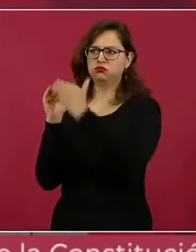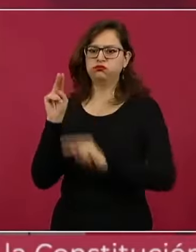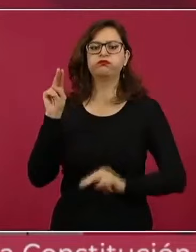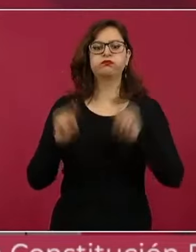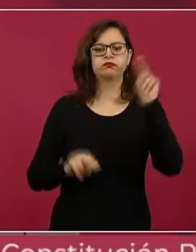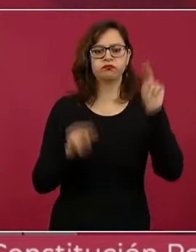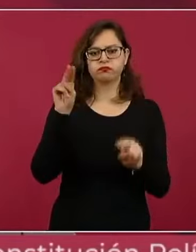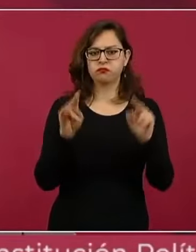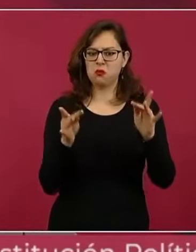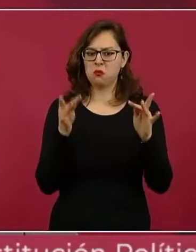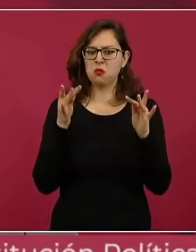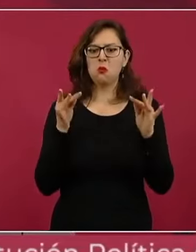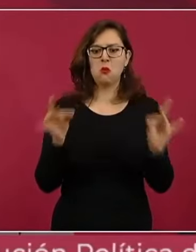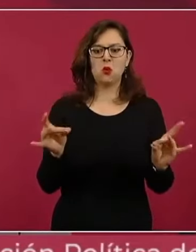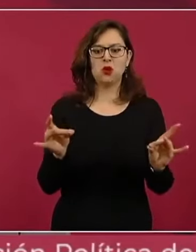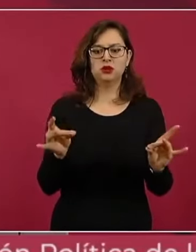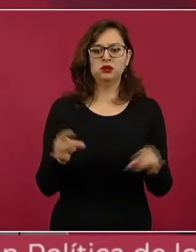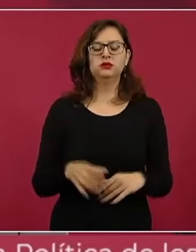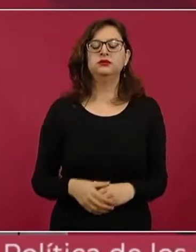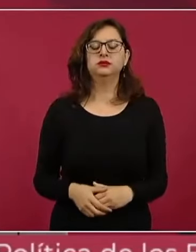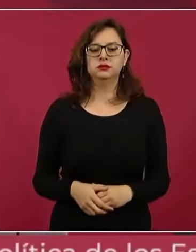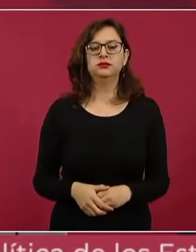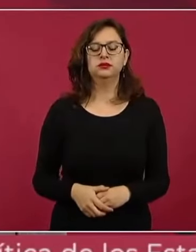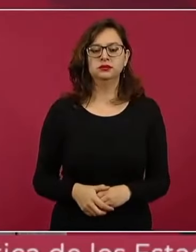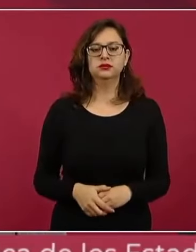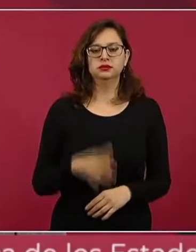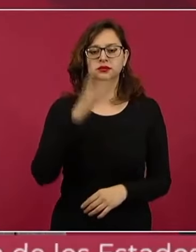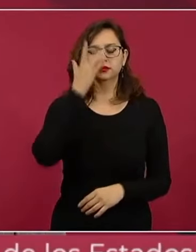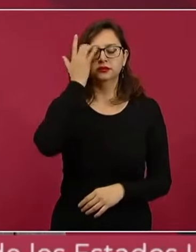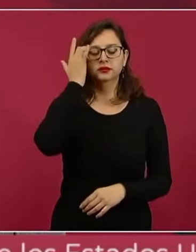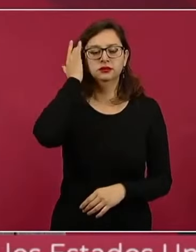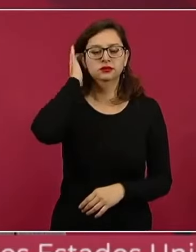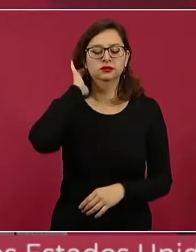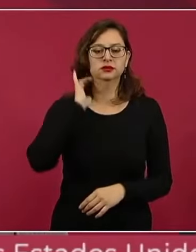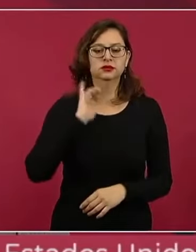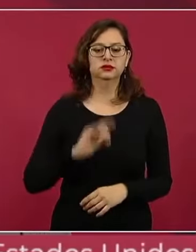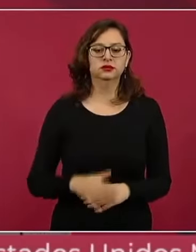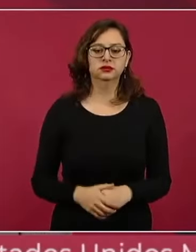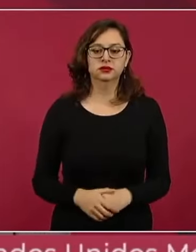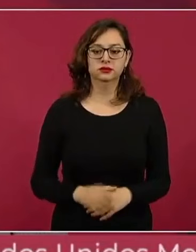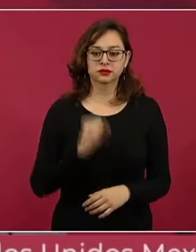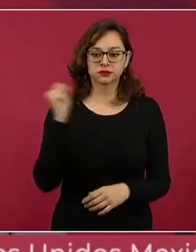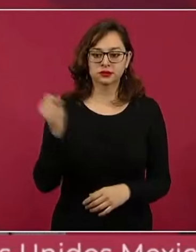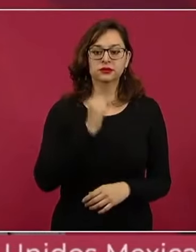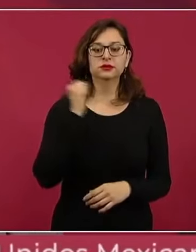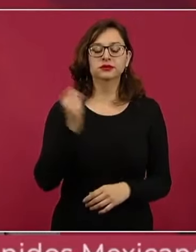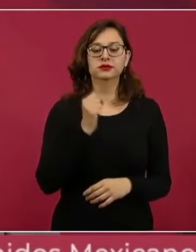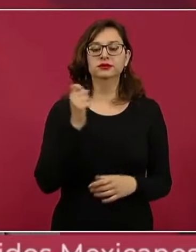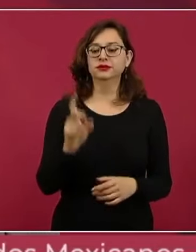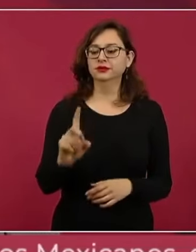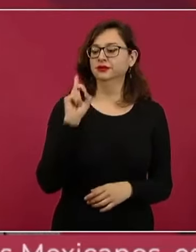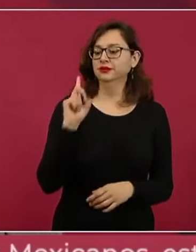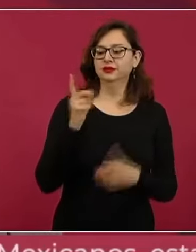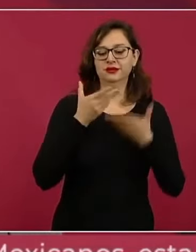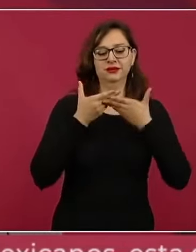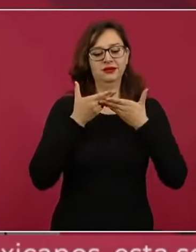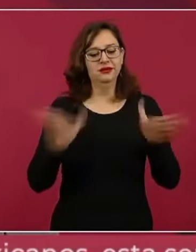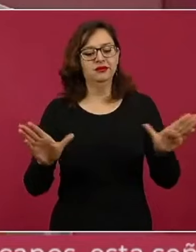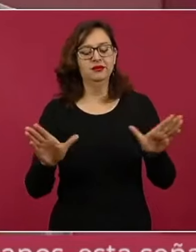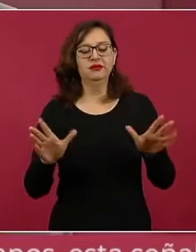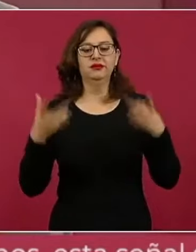mundo y qué bueno que se abrió para que